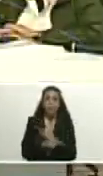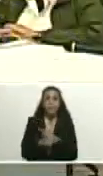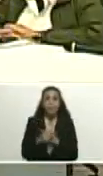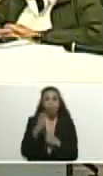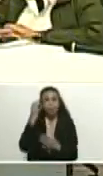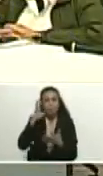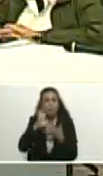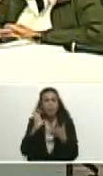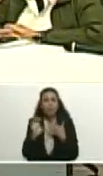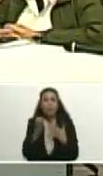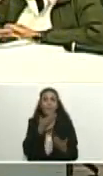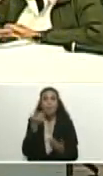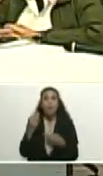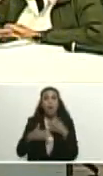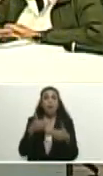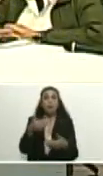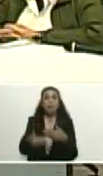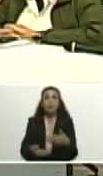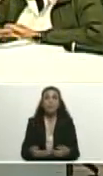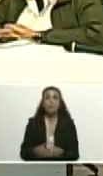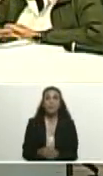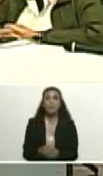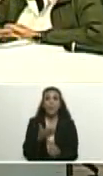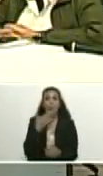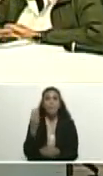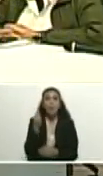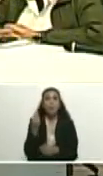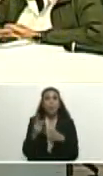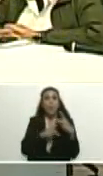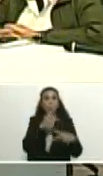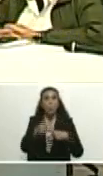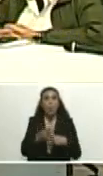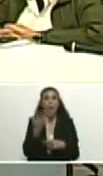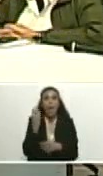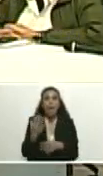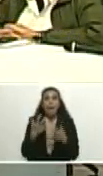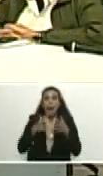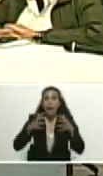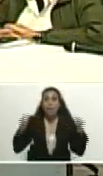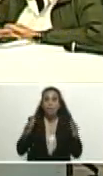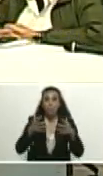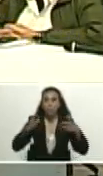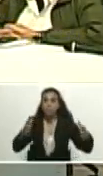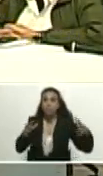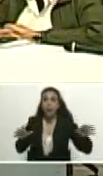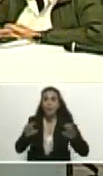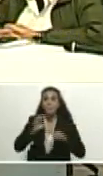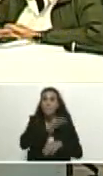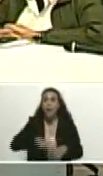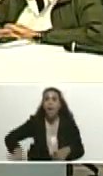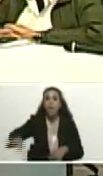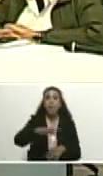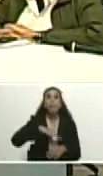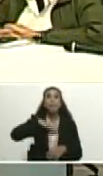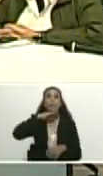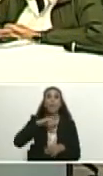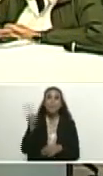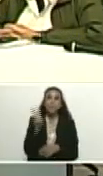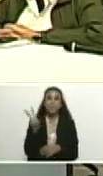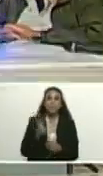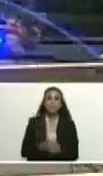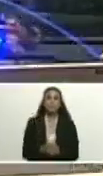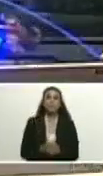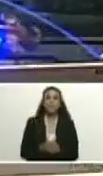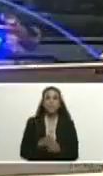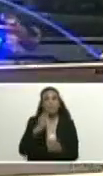eso debe ir mejorando cada vez más en calidad de producto en cantidad de producto le envío un saludo a